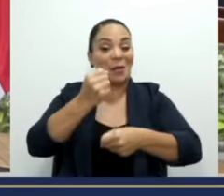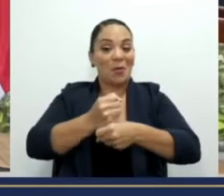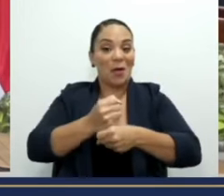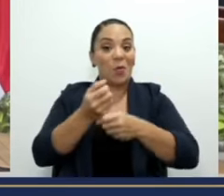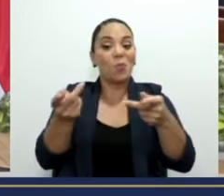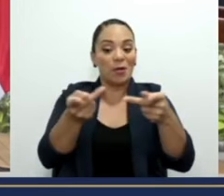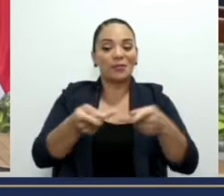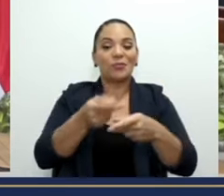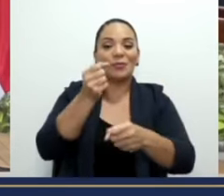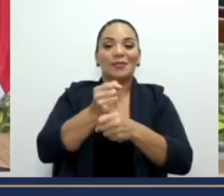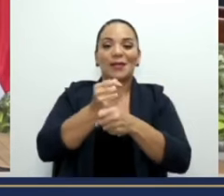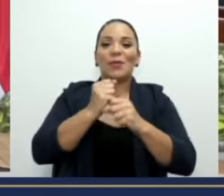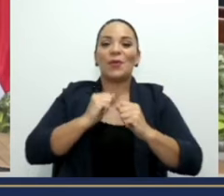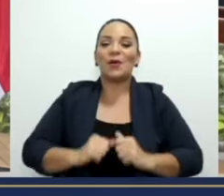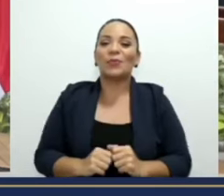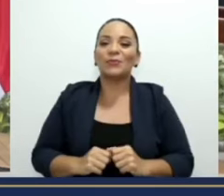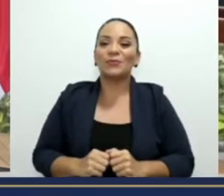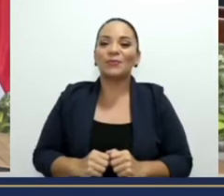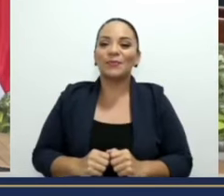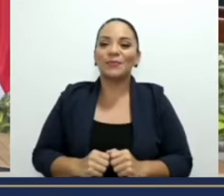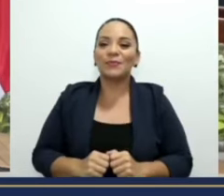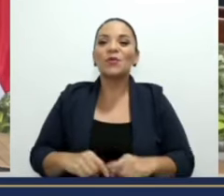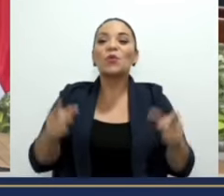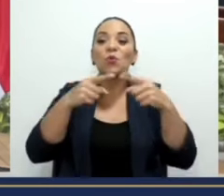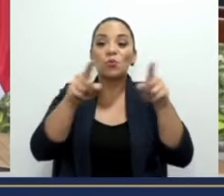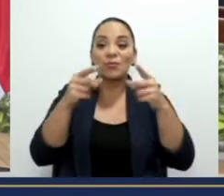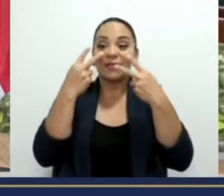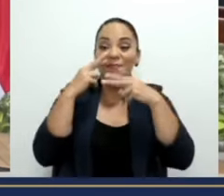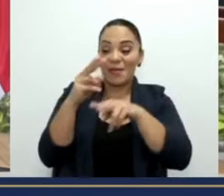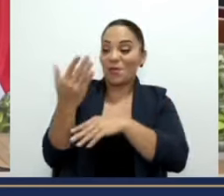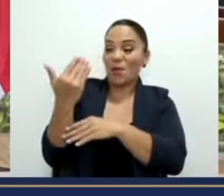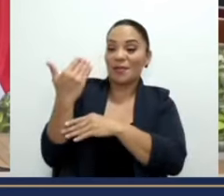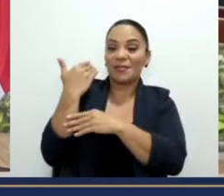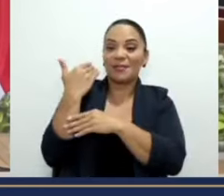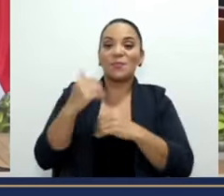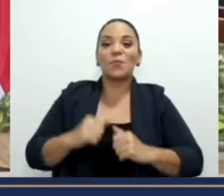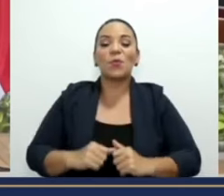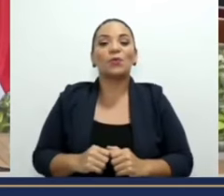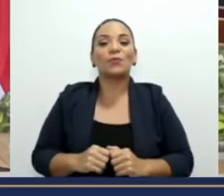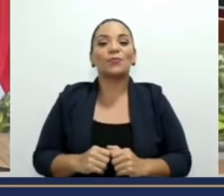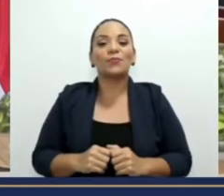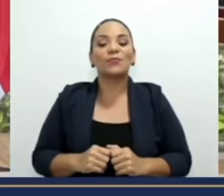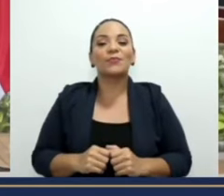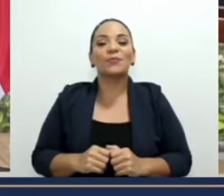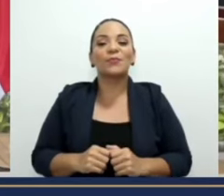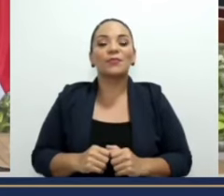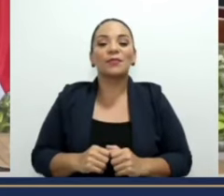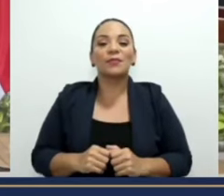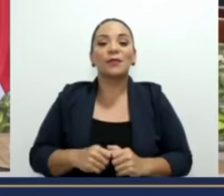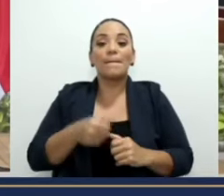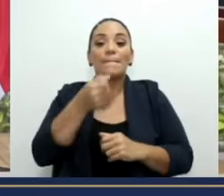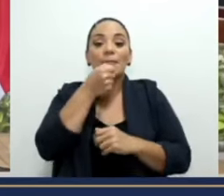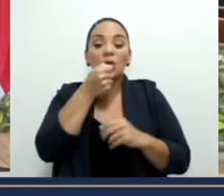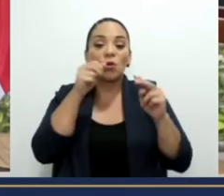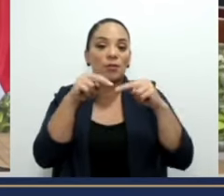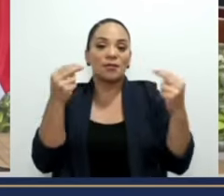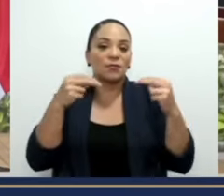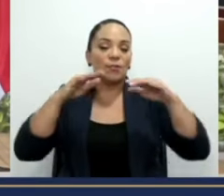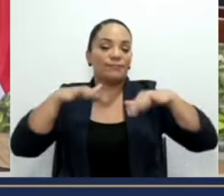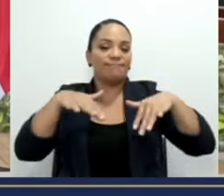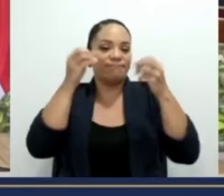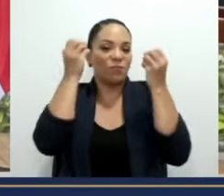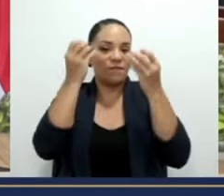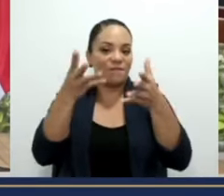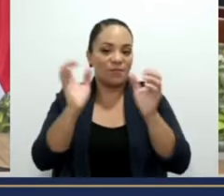trabajo. Entonces, ustedes vieron hace poco, aunque el periódico La Nación no reportó absolutamente